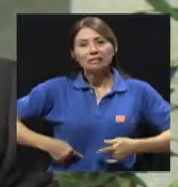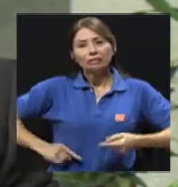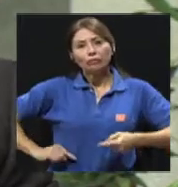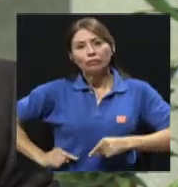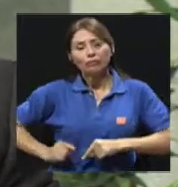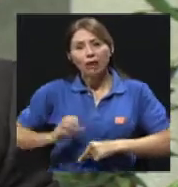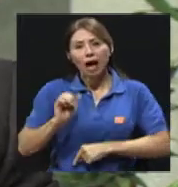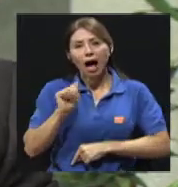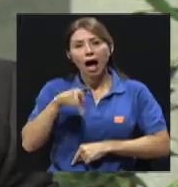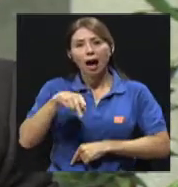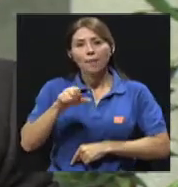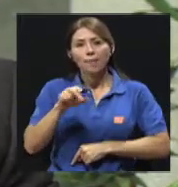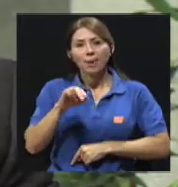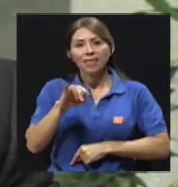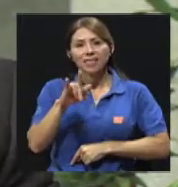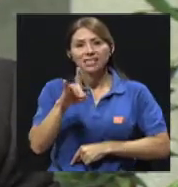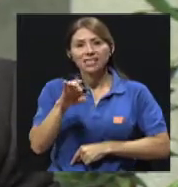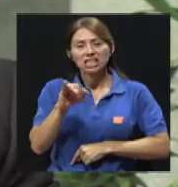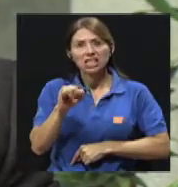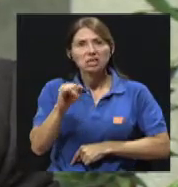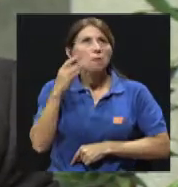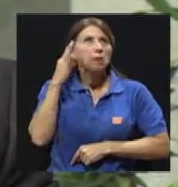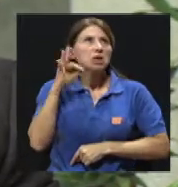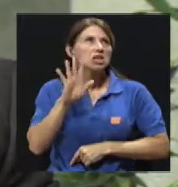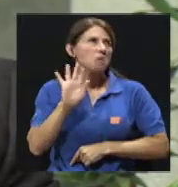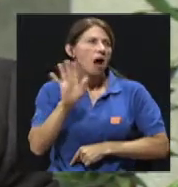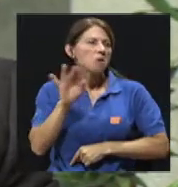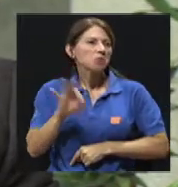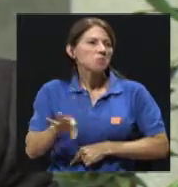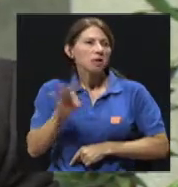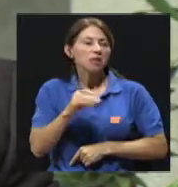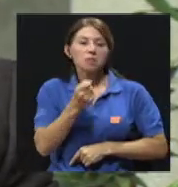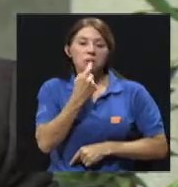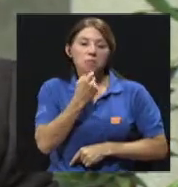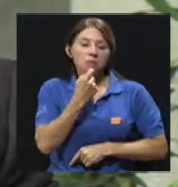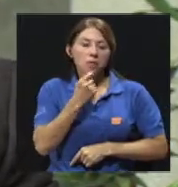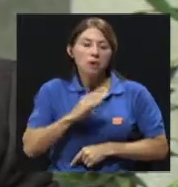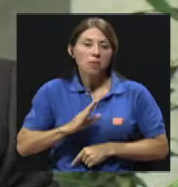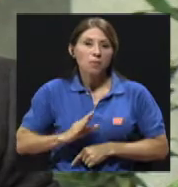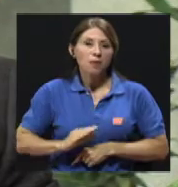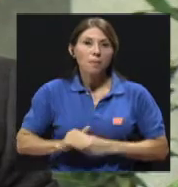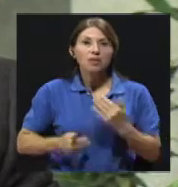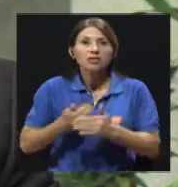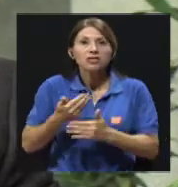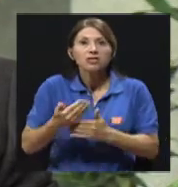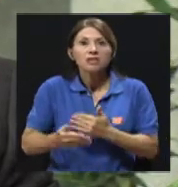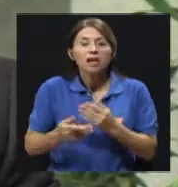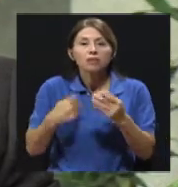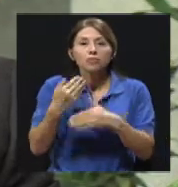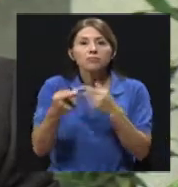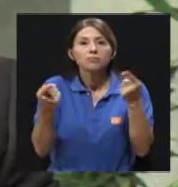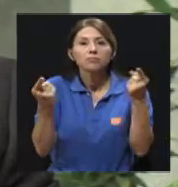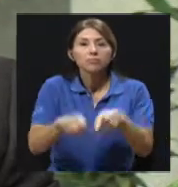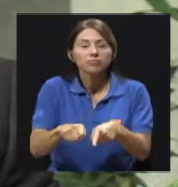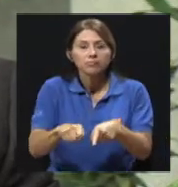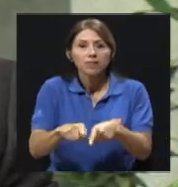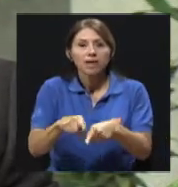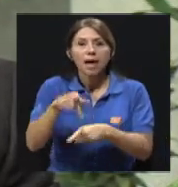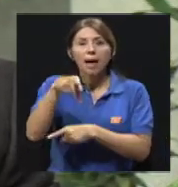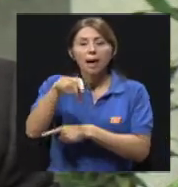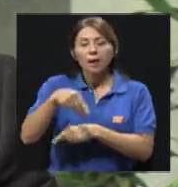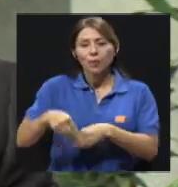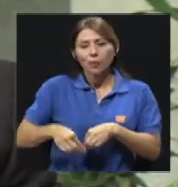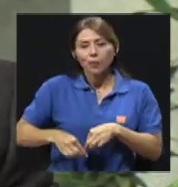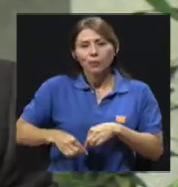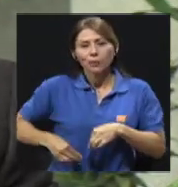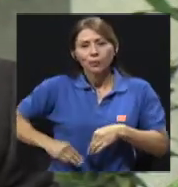consulta, que tomaron medicamentos, entonces llega a una etapa donde nosotros llamamos que se emplastrona. El epiplón, las defensas